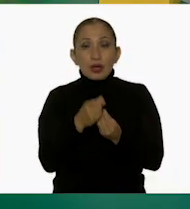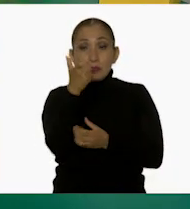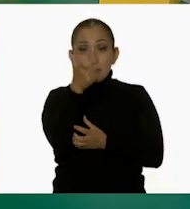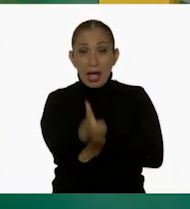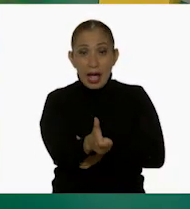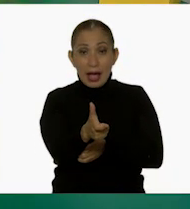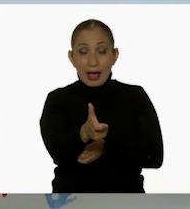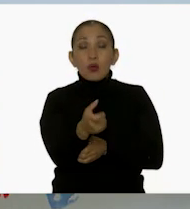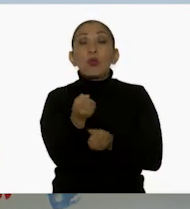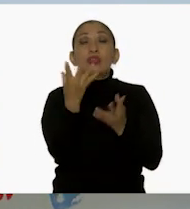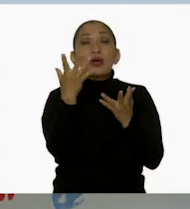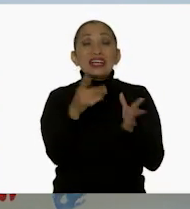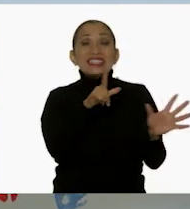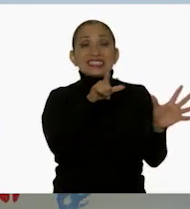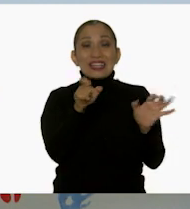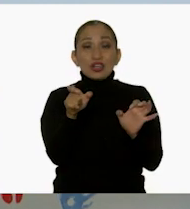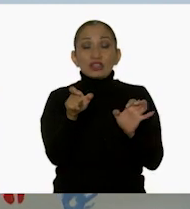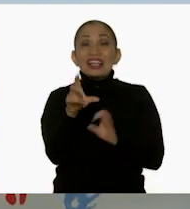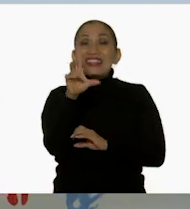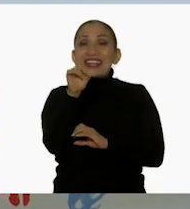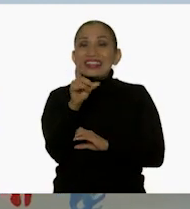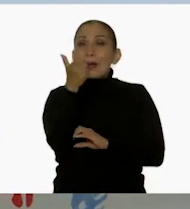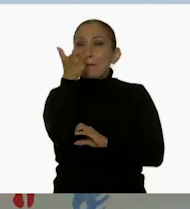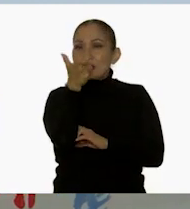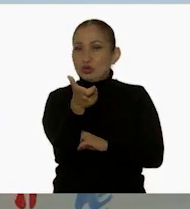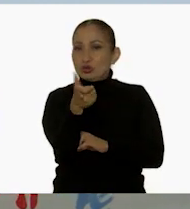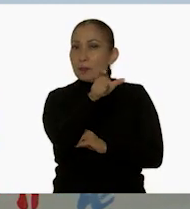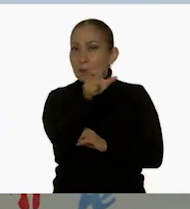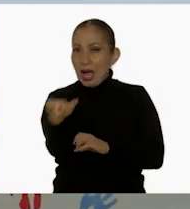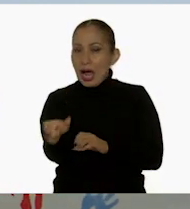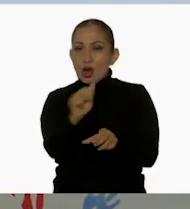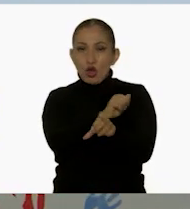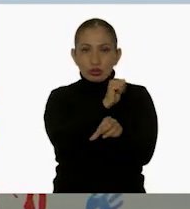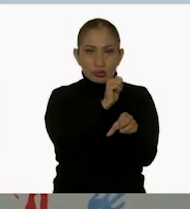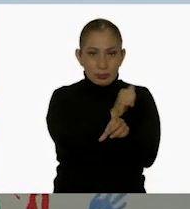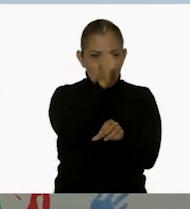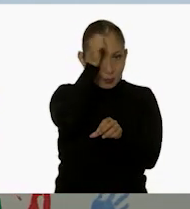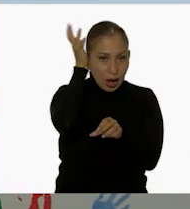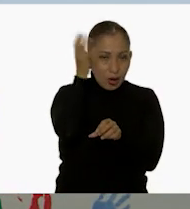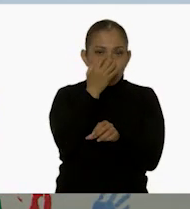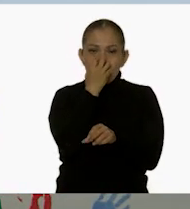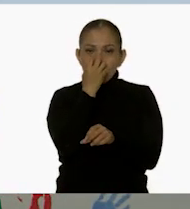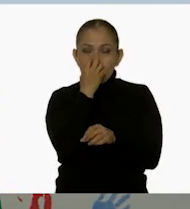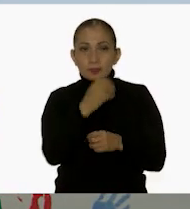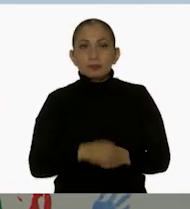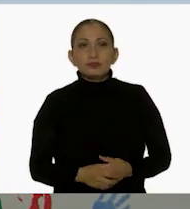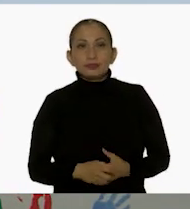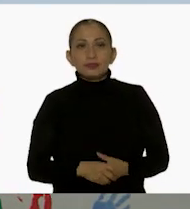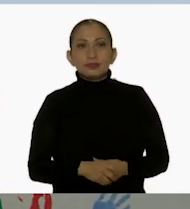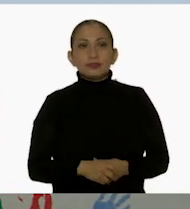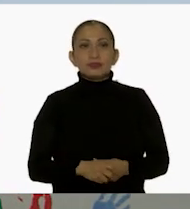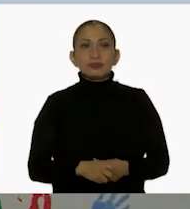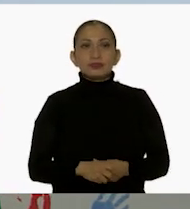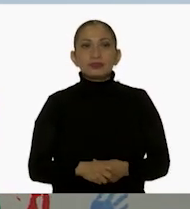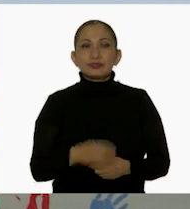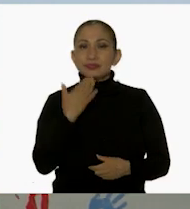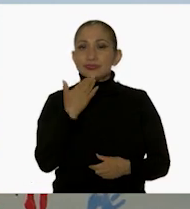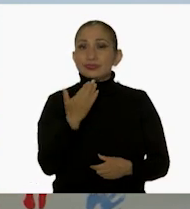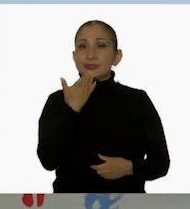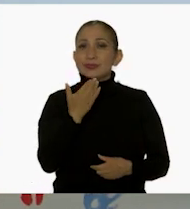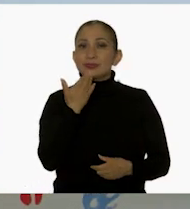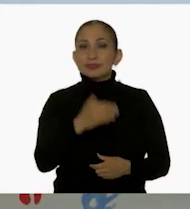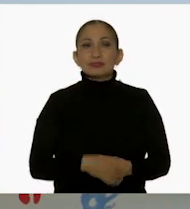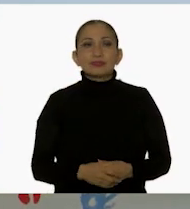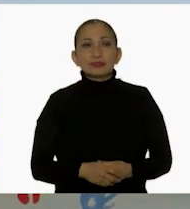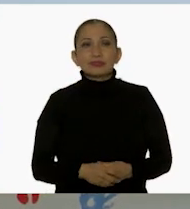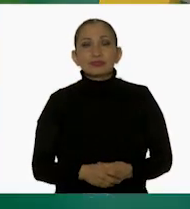van a pagar, ¿cuánto? 730 pesos. 730 pesos. Muy bien.